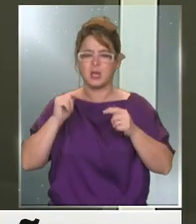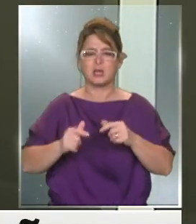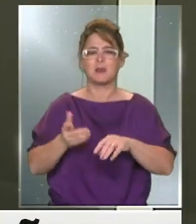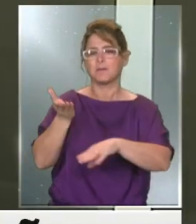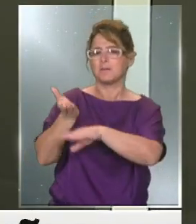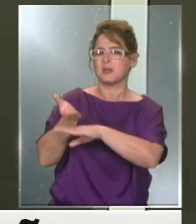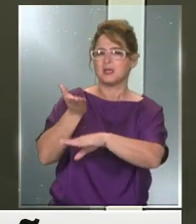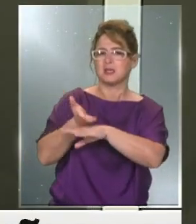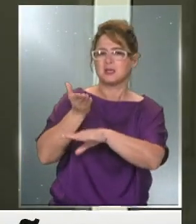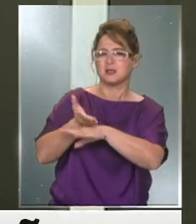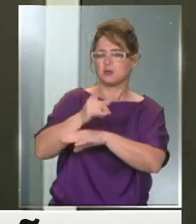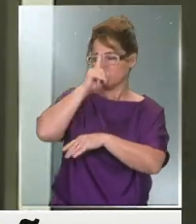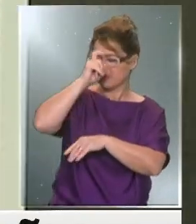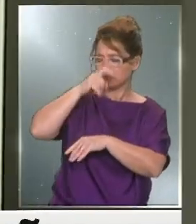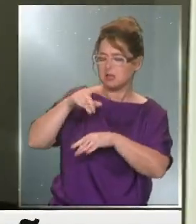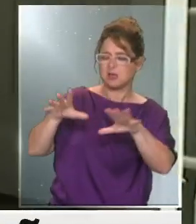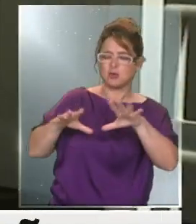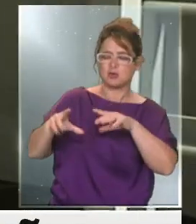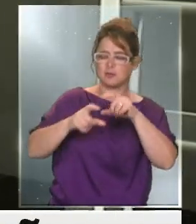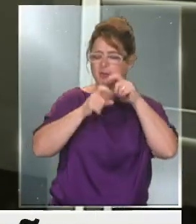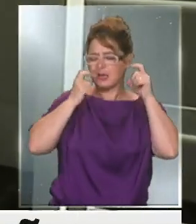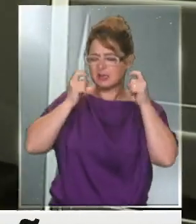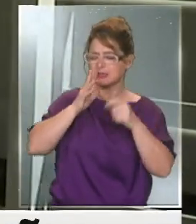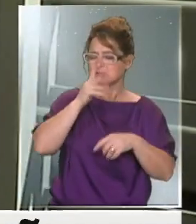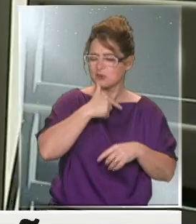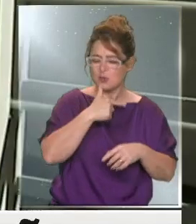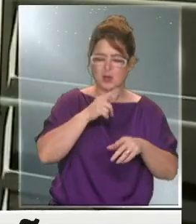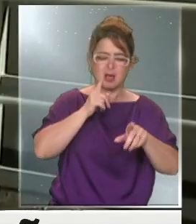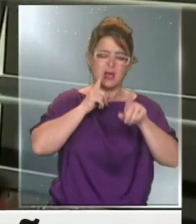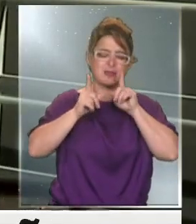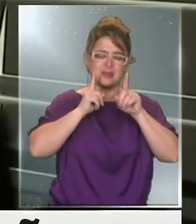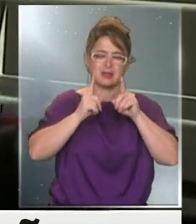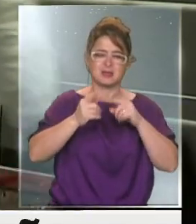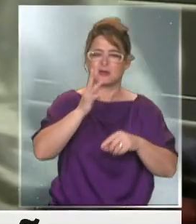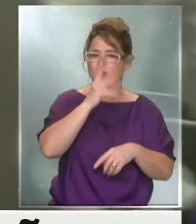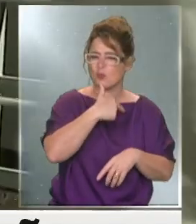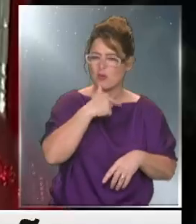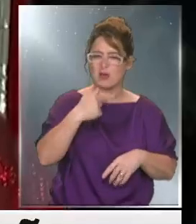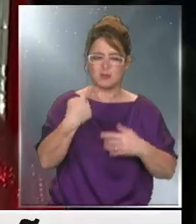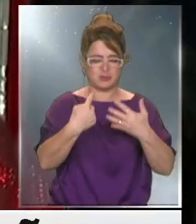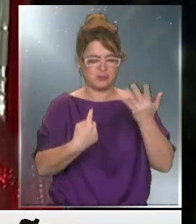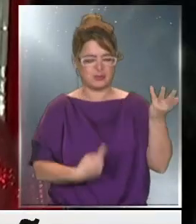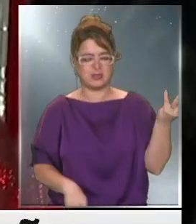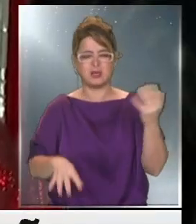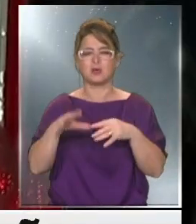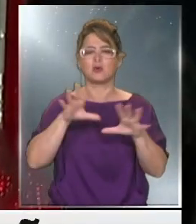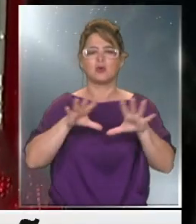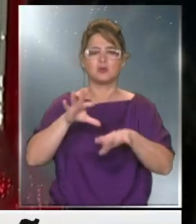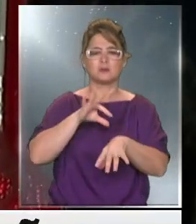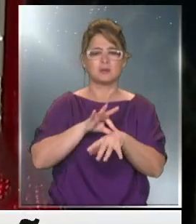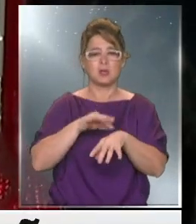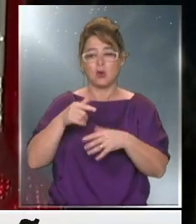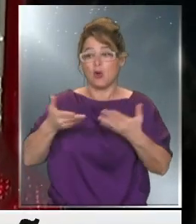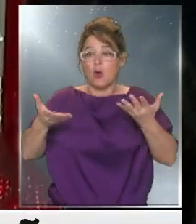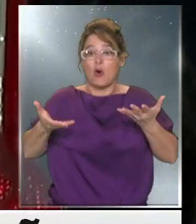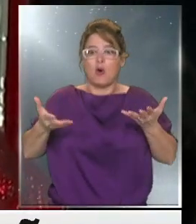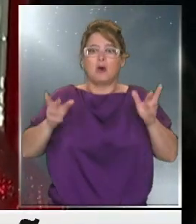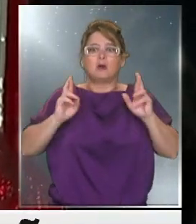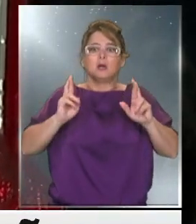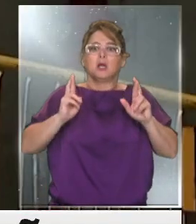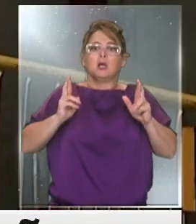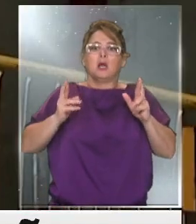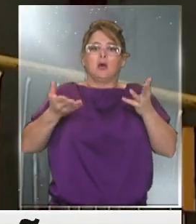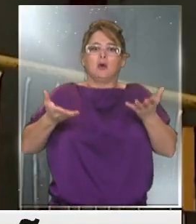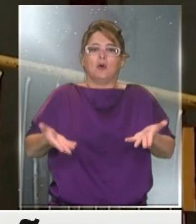que llegue material sanitario, que no hay mascarillas, que no hay test, que faltan demasiados insumos médicos, así que ojalá que con esto hoy al menos